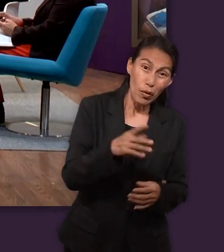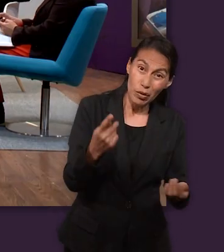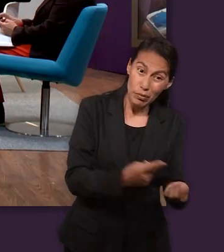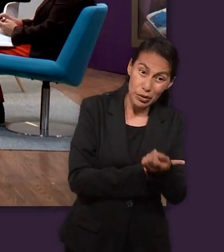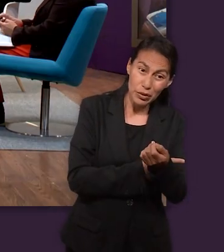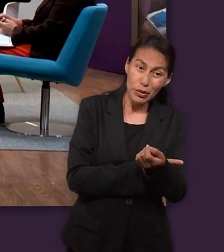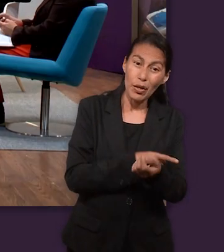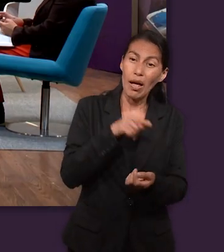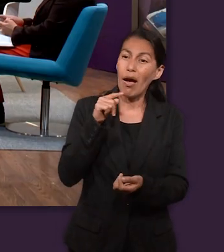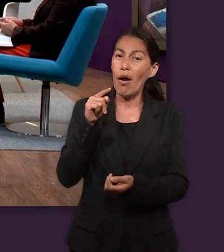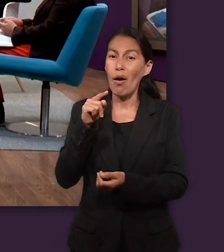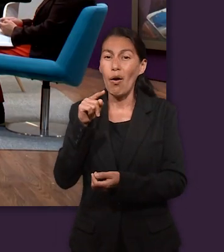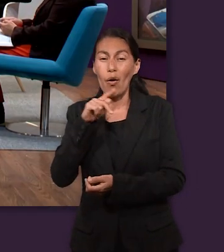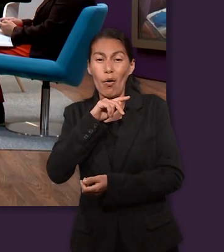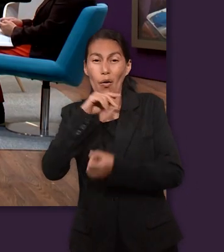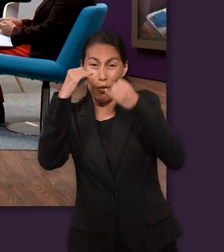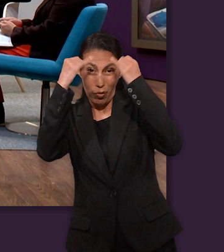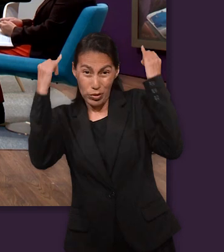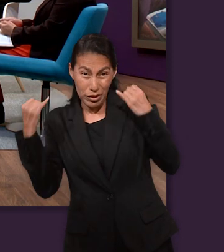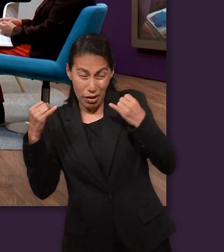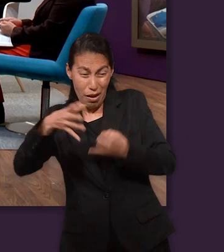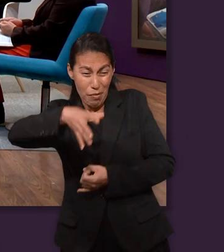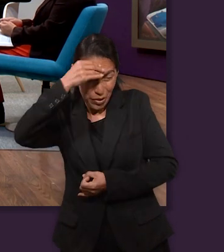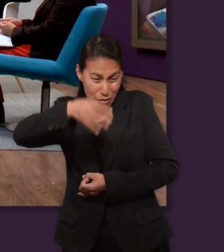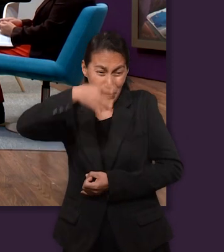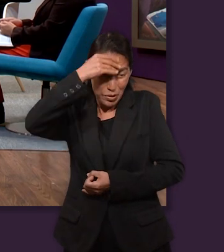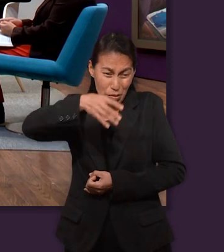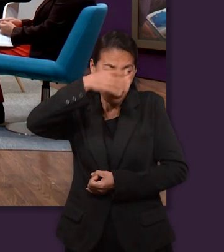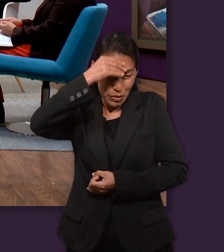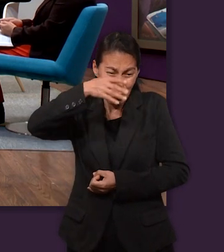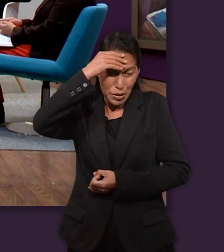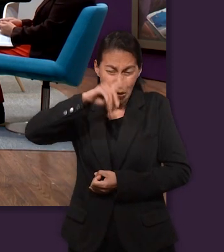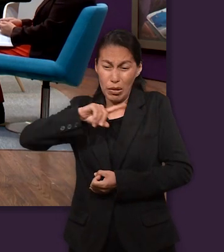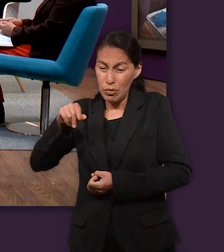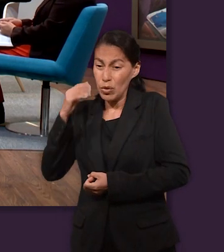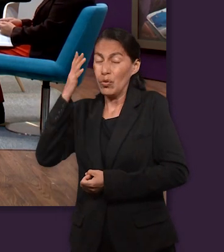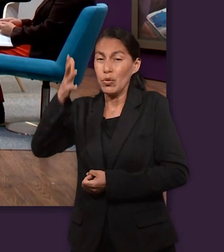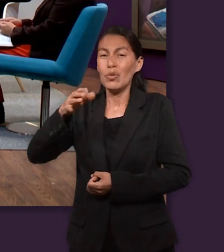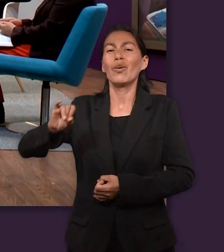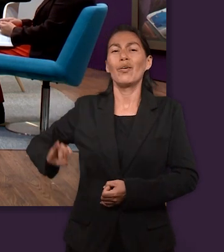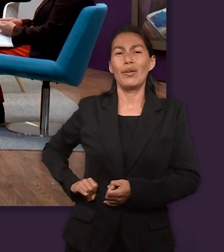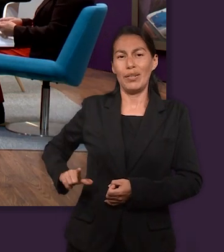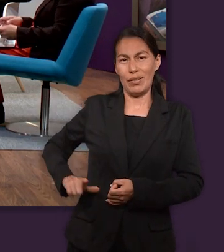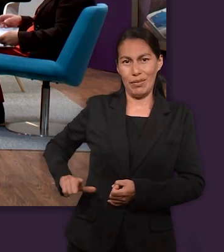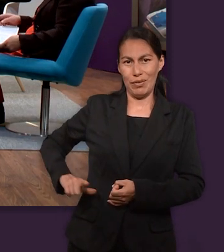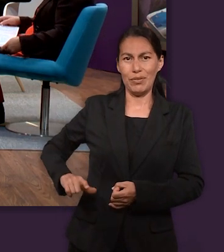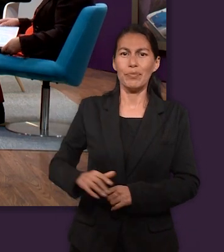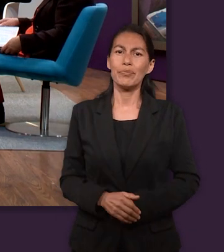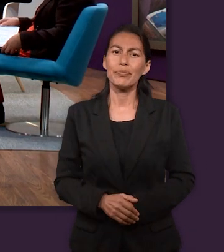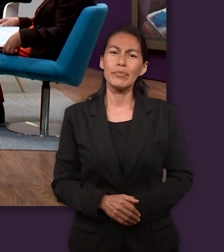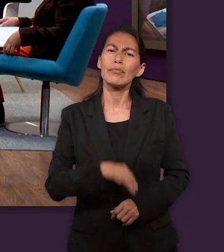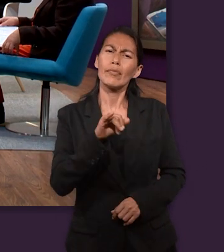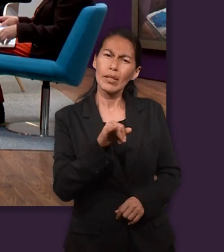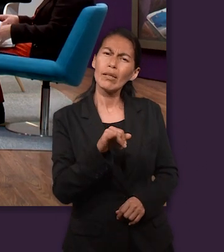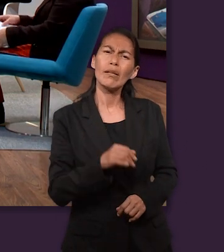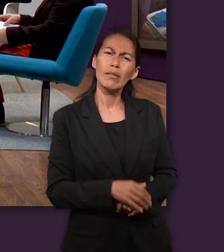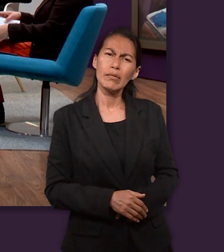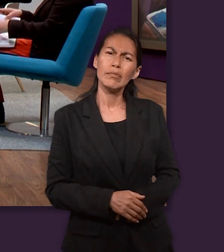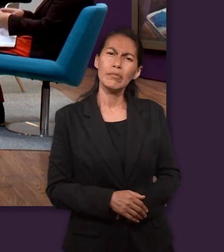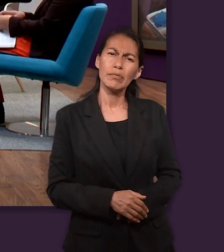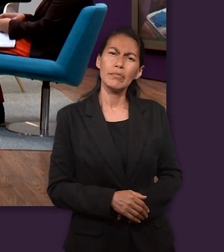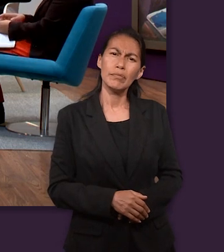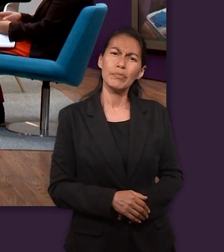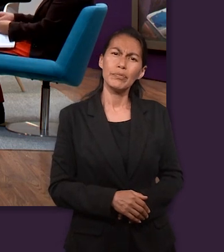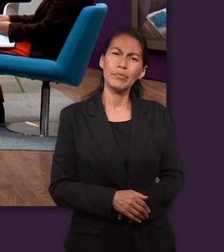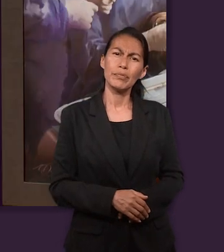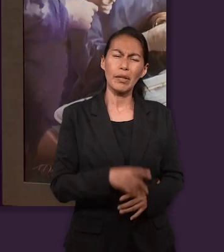cada situación lo ayudó a él a aprender algo nuevo que lo iba a ayudar en el futuro cuando estuviera como gobernador. Sí, pues podemos